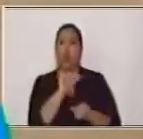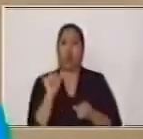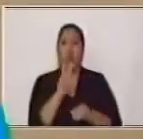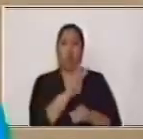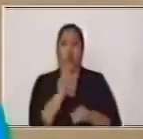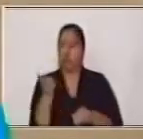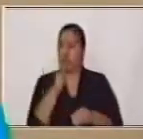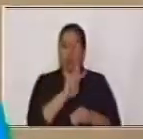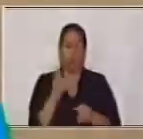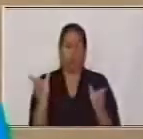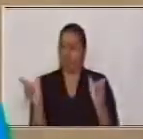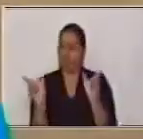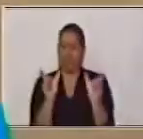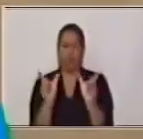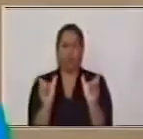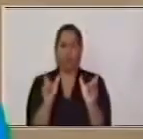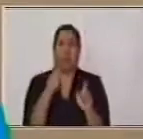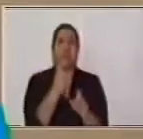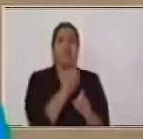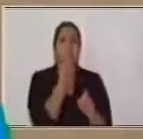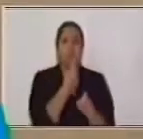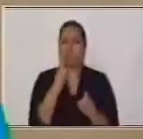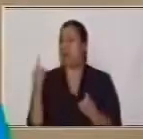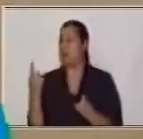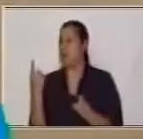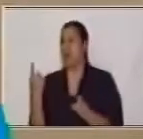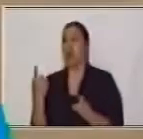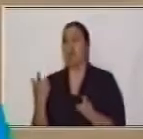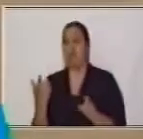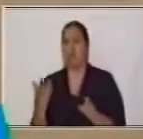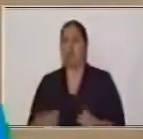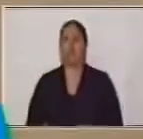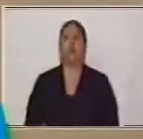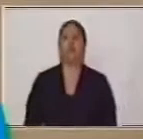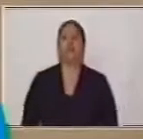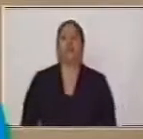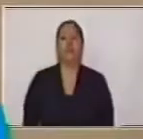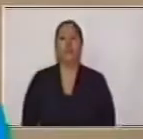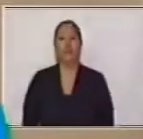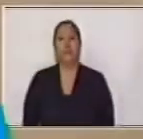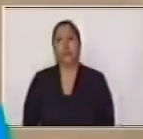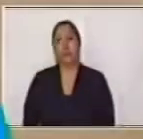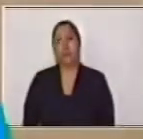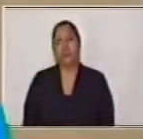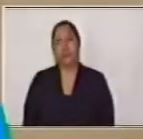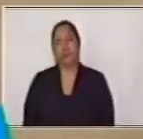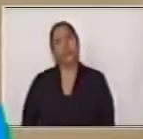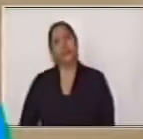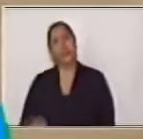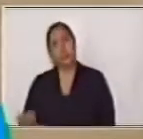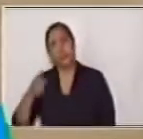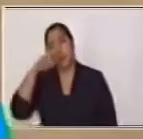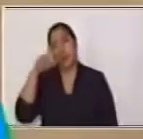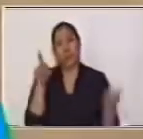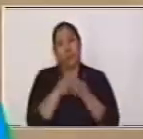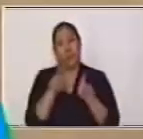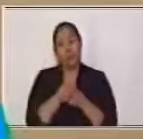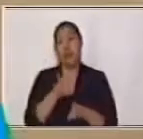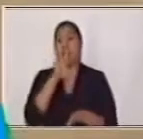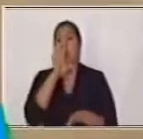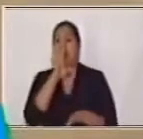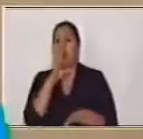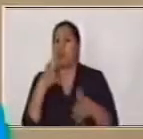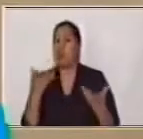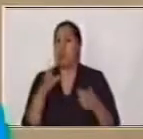importancia dentro de lo que se quiere dar a conocer. Y cuando hablamos de yuxtapuesta